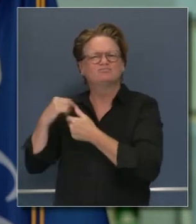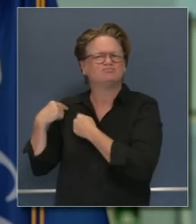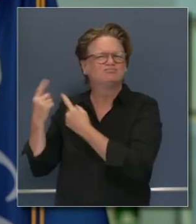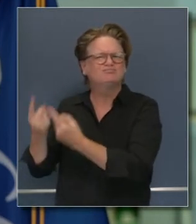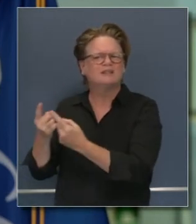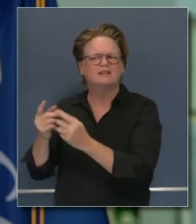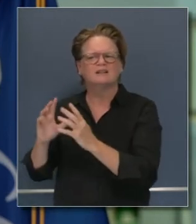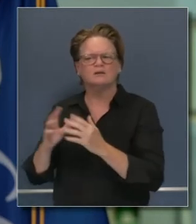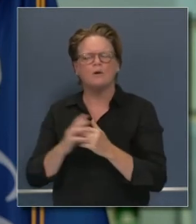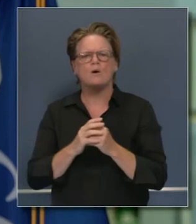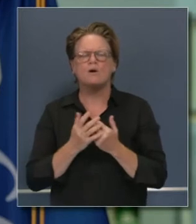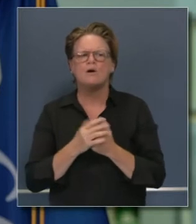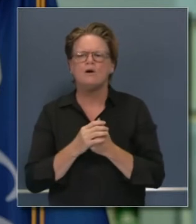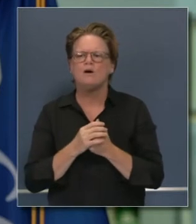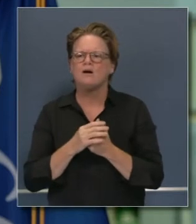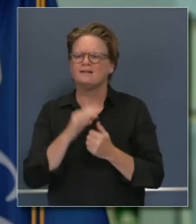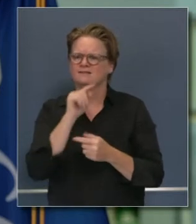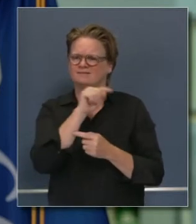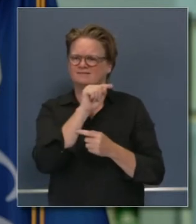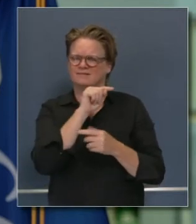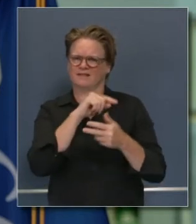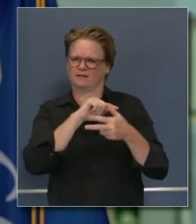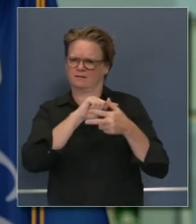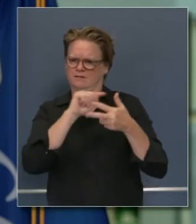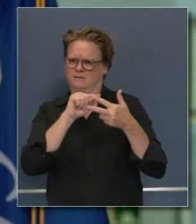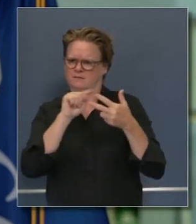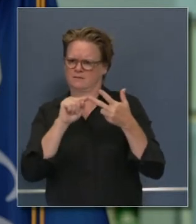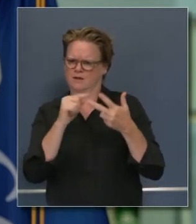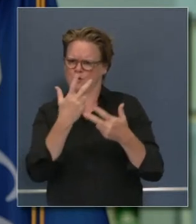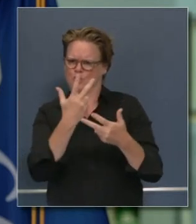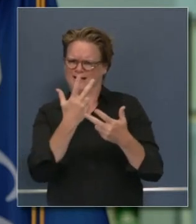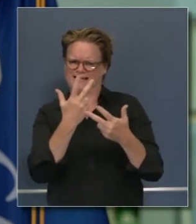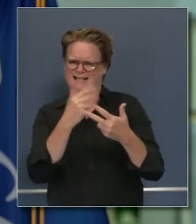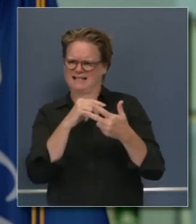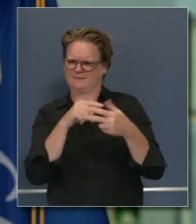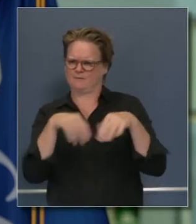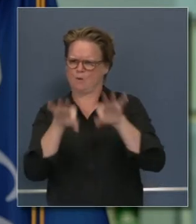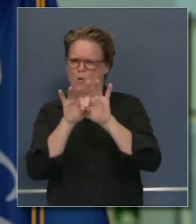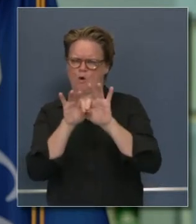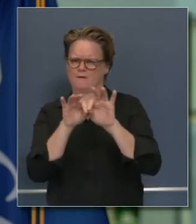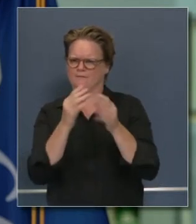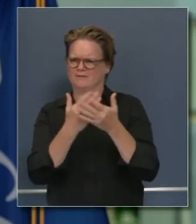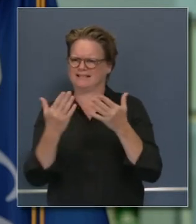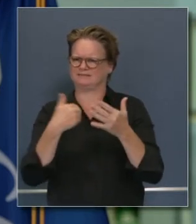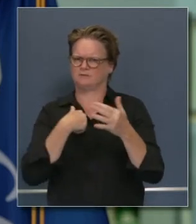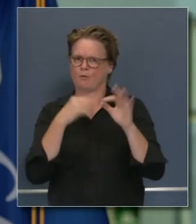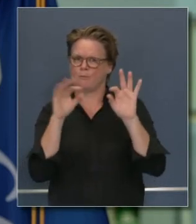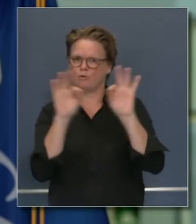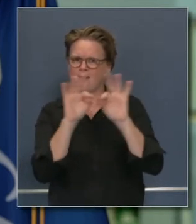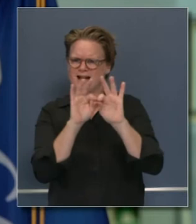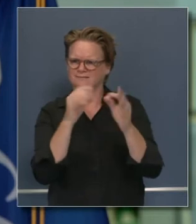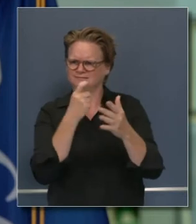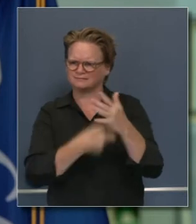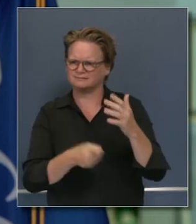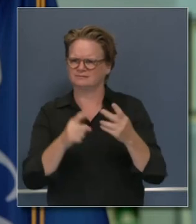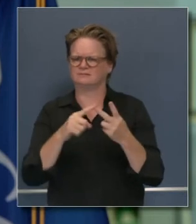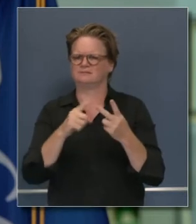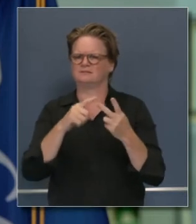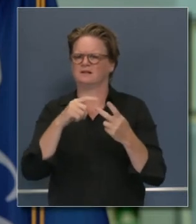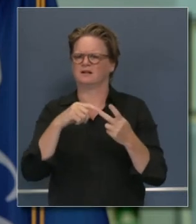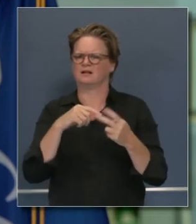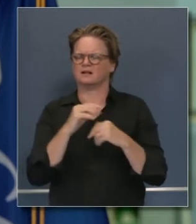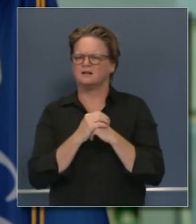la logística la parte de los cobros de terceros que es nuestra responsabilidad y también algunos de los hisopos y el medio de